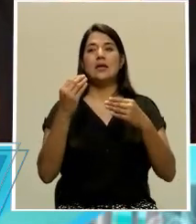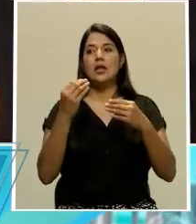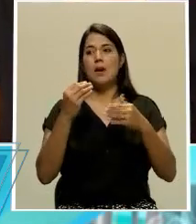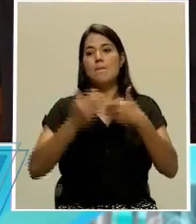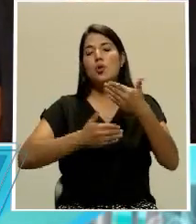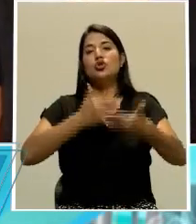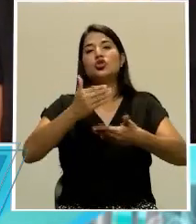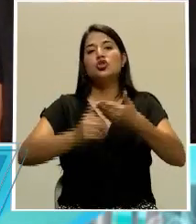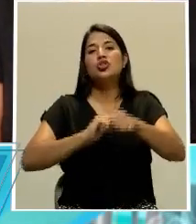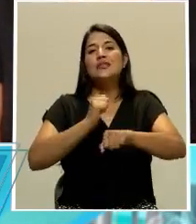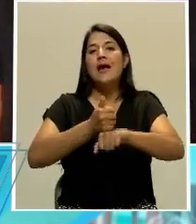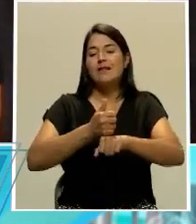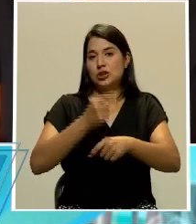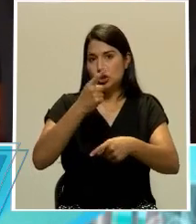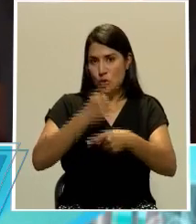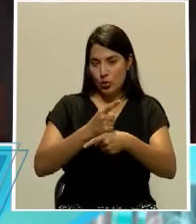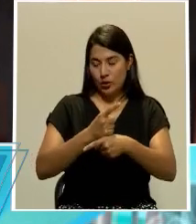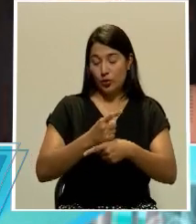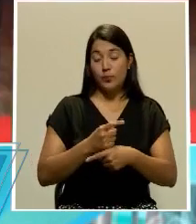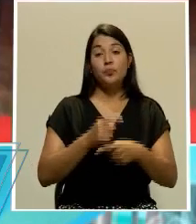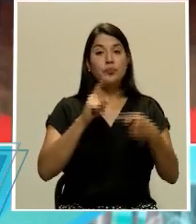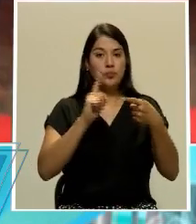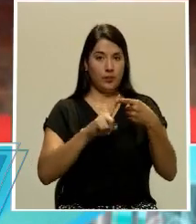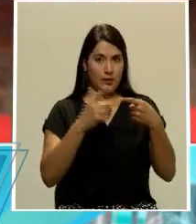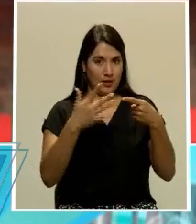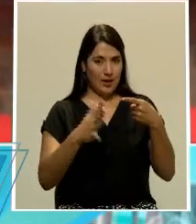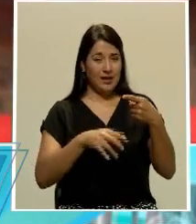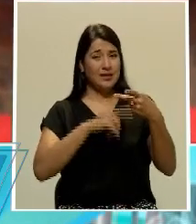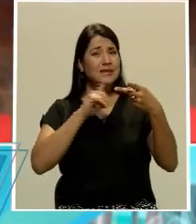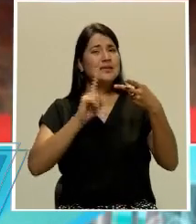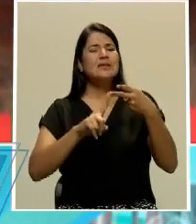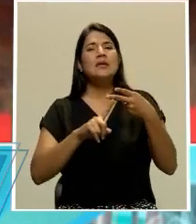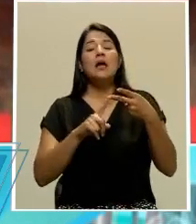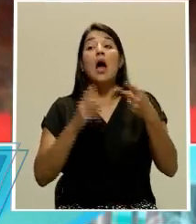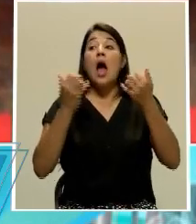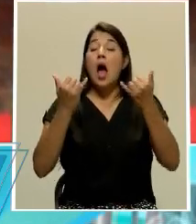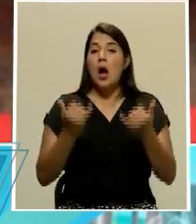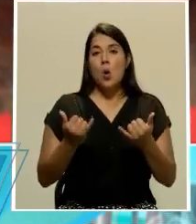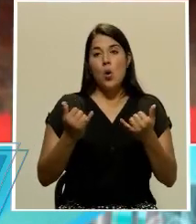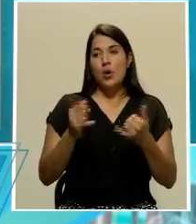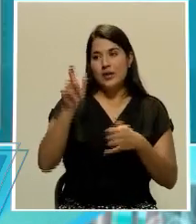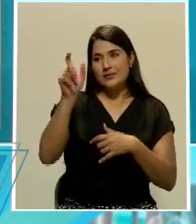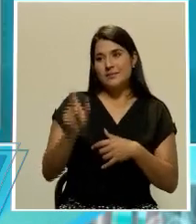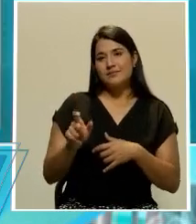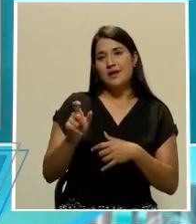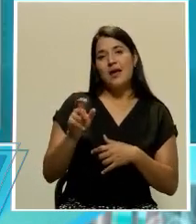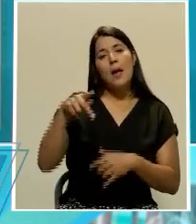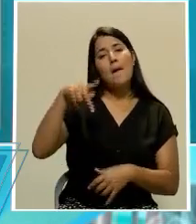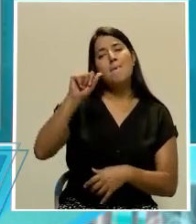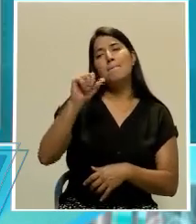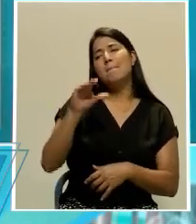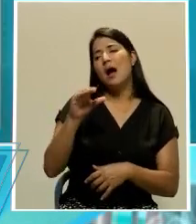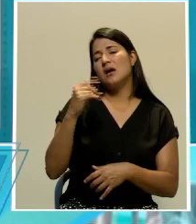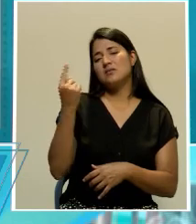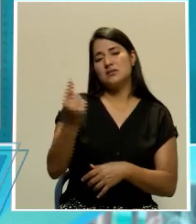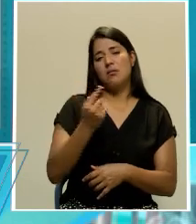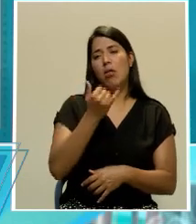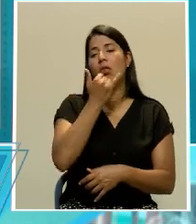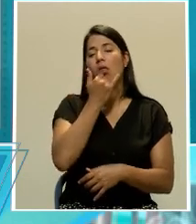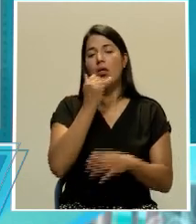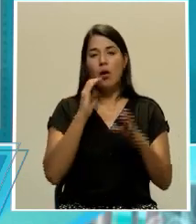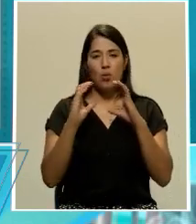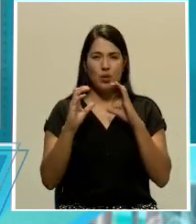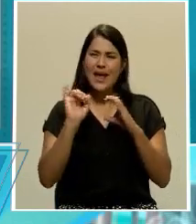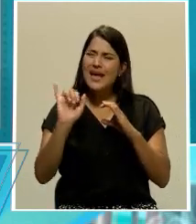Y del otro punto de vista, lo que estaba señalando de que la eterna falta de comunicación del PAC, esto le ha pasado a diversos